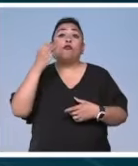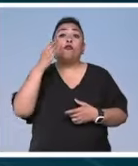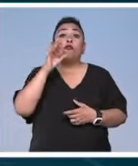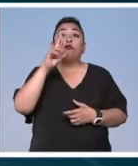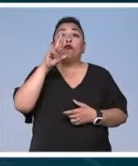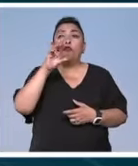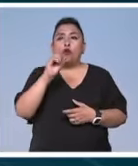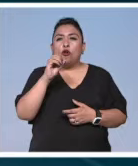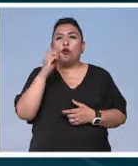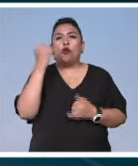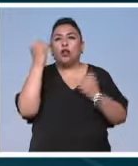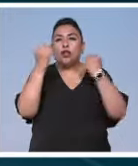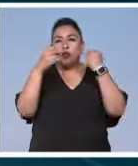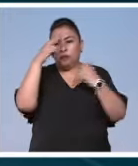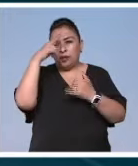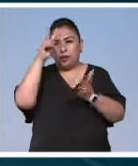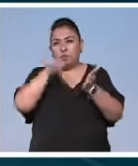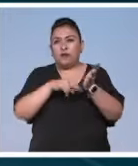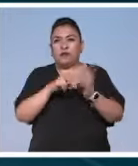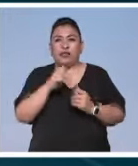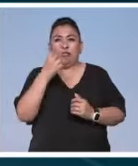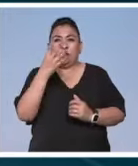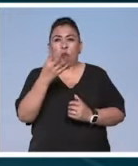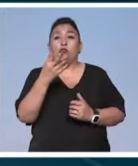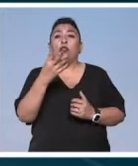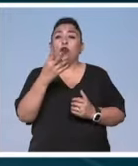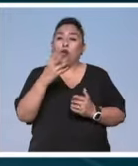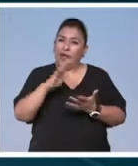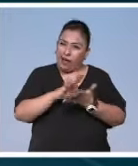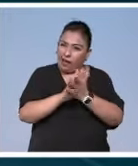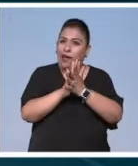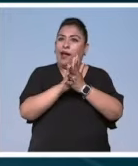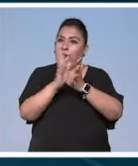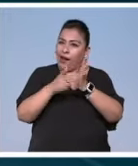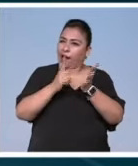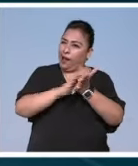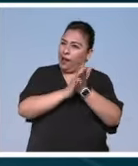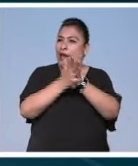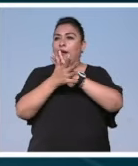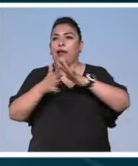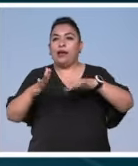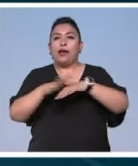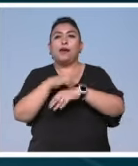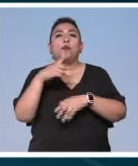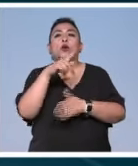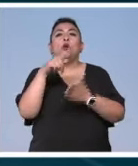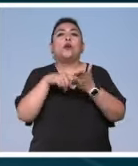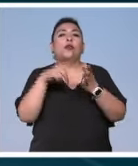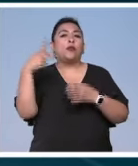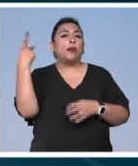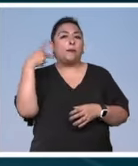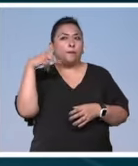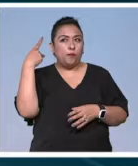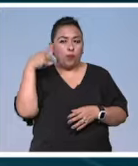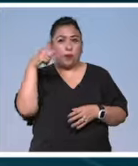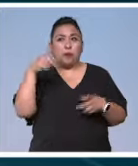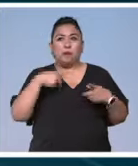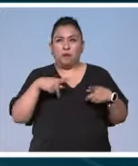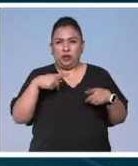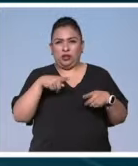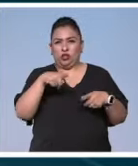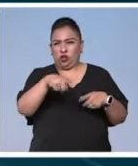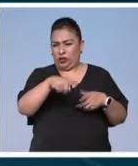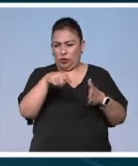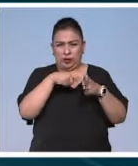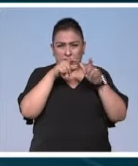multimedia Creadores México 2024, Re-Evolución. Puebla será la sede donde emprendedores locales podrán